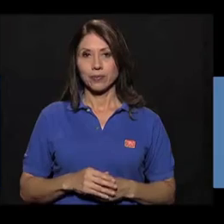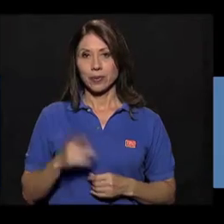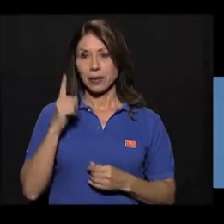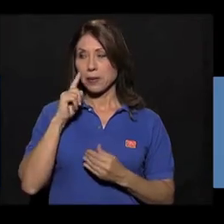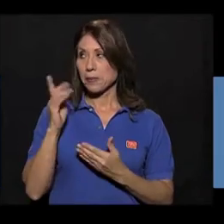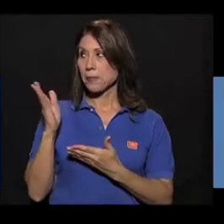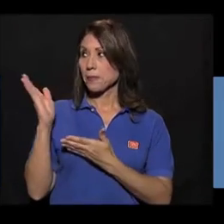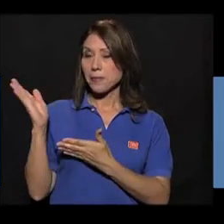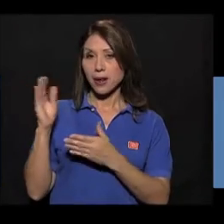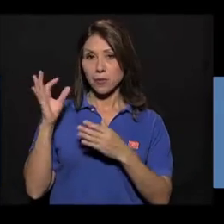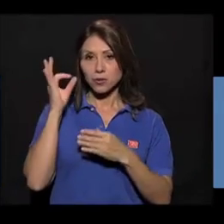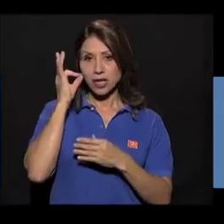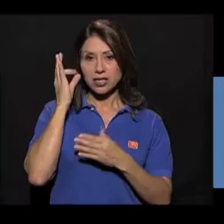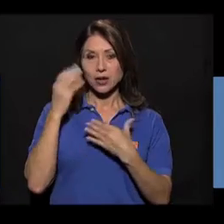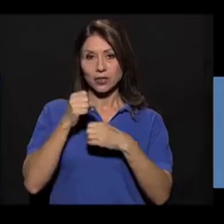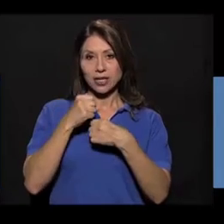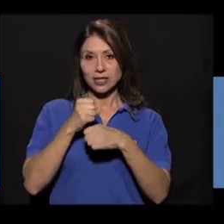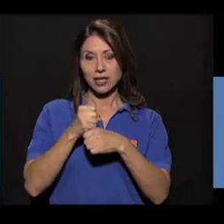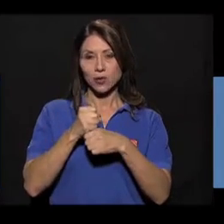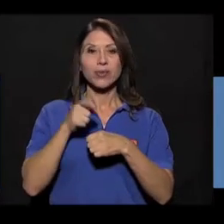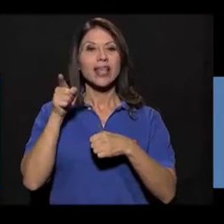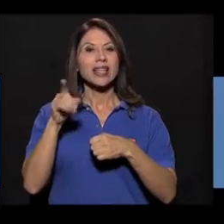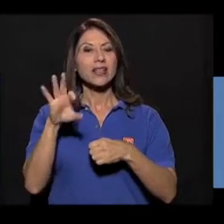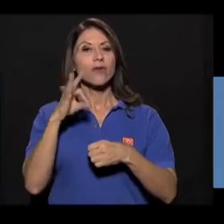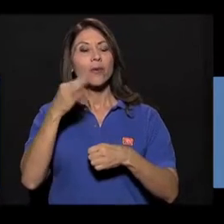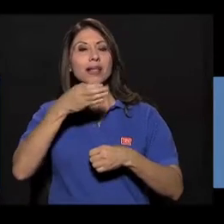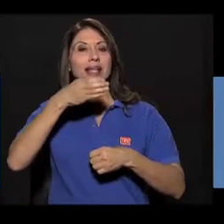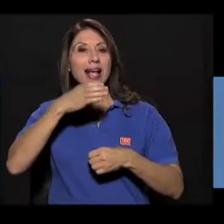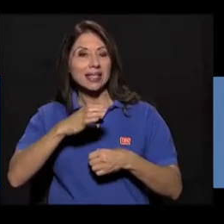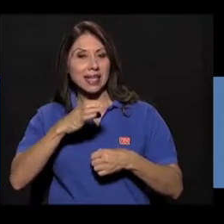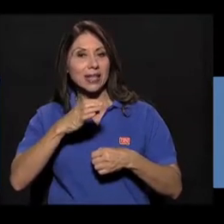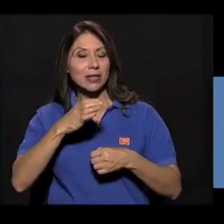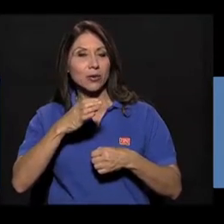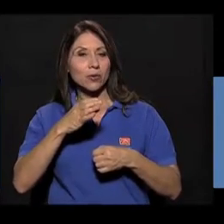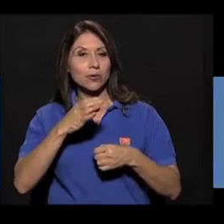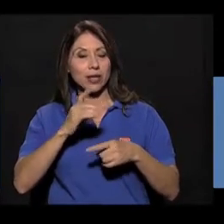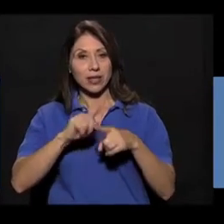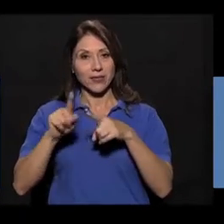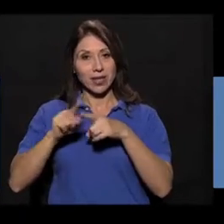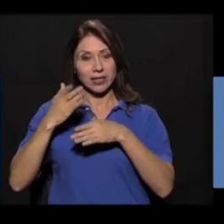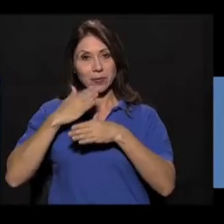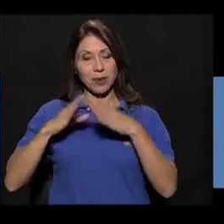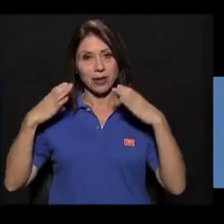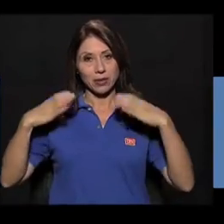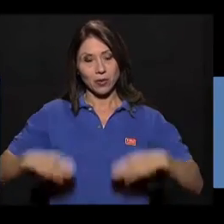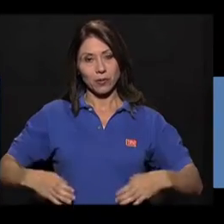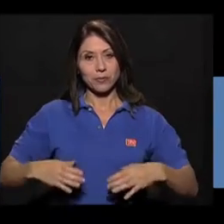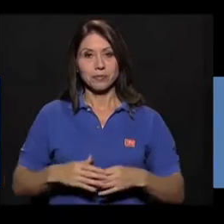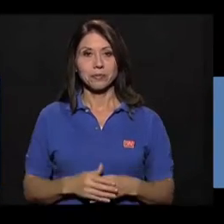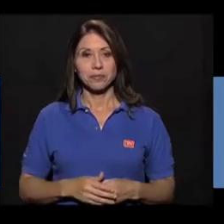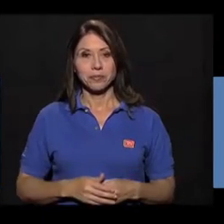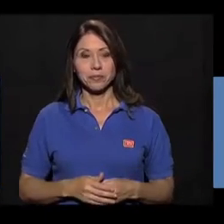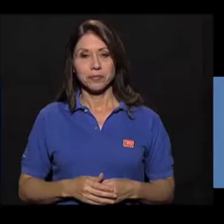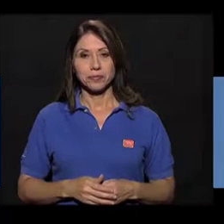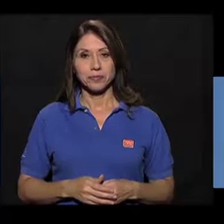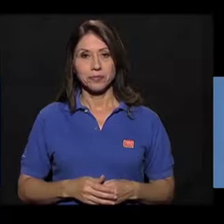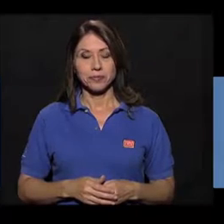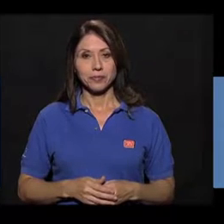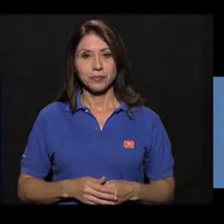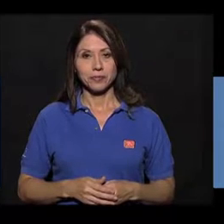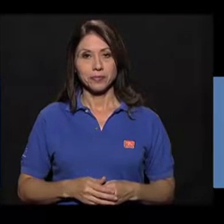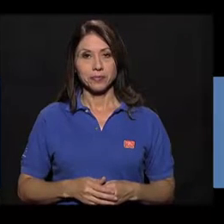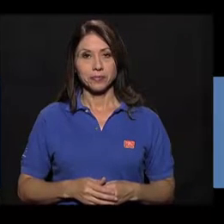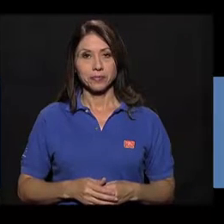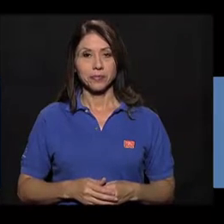Ok, de manera que estamos calentando los isquiotibiales y las flexiones de cadera. Ok,